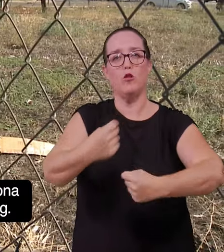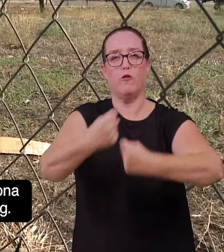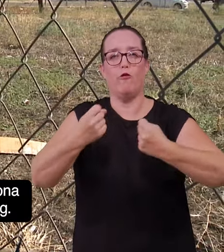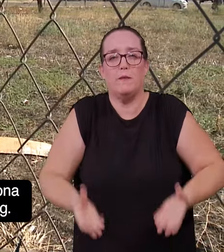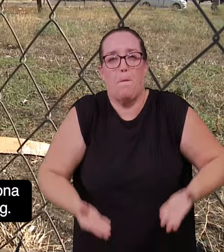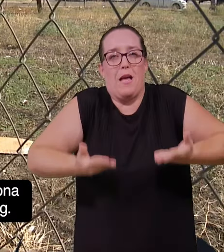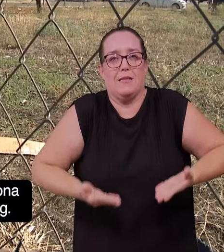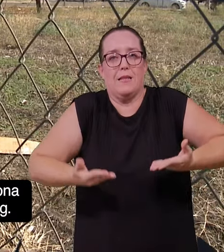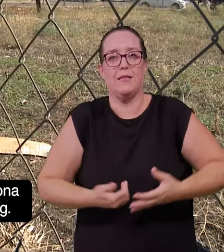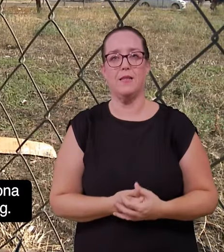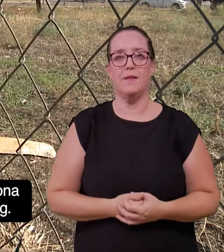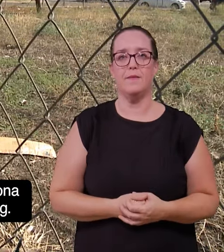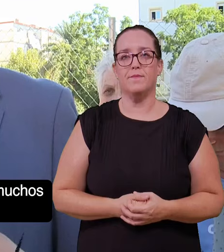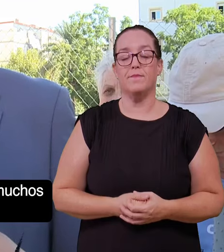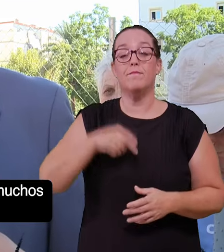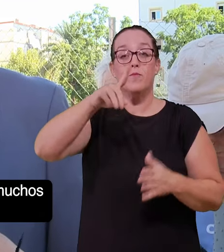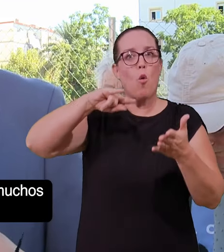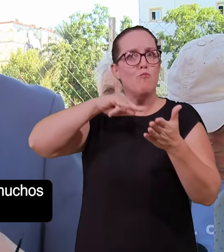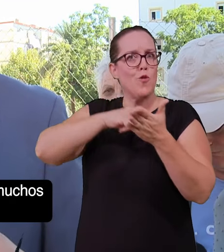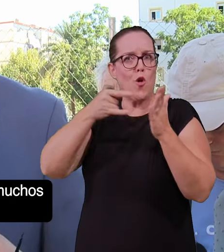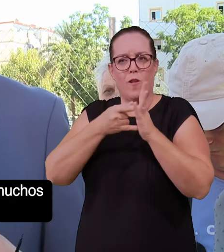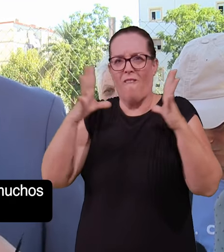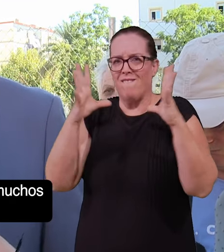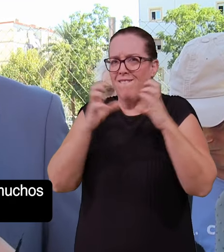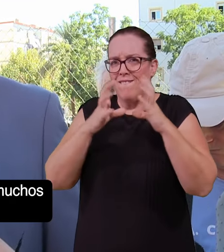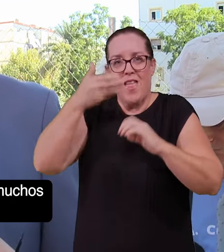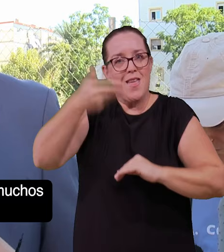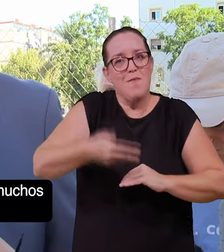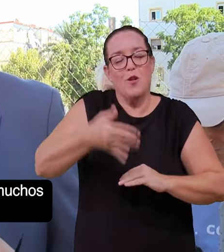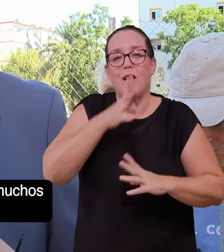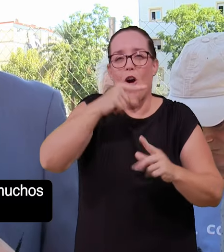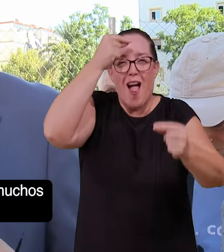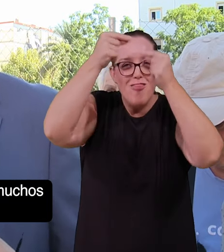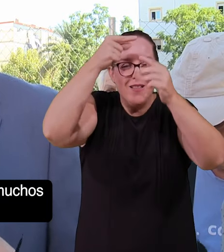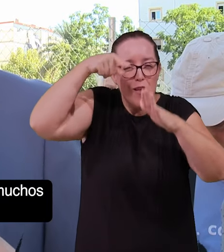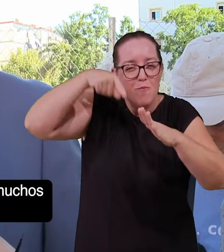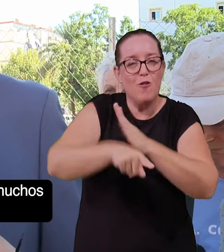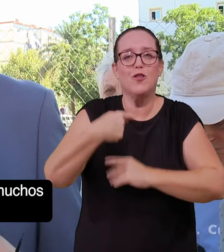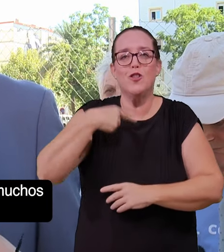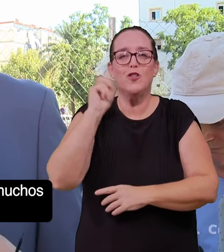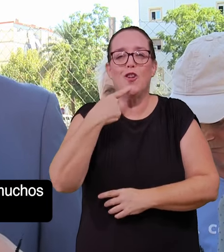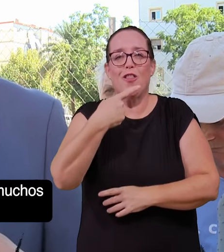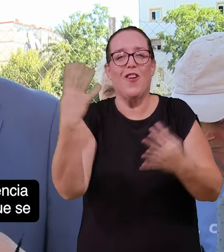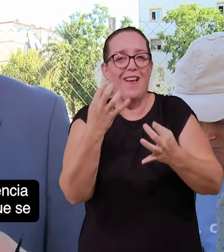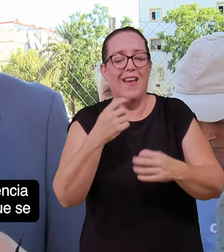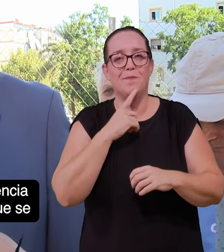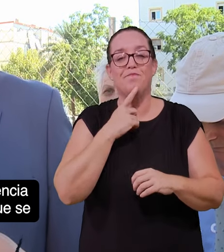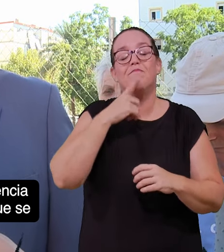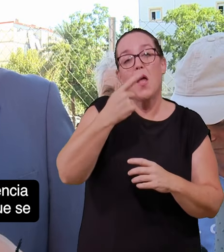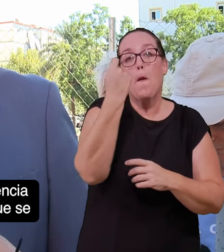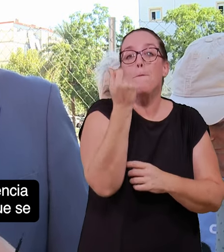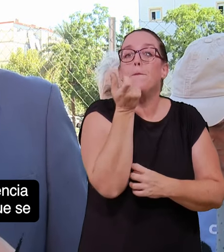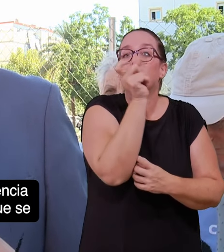zona también de cross-training. Es un proyecto ambicioso, un carácter de detalles mucho más amplios. Yo suelo decir dos datos. Uno,